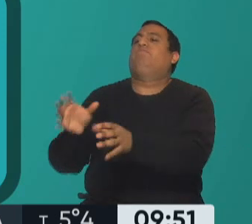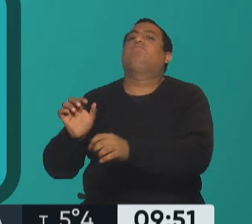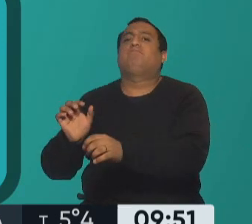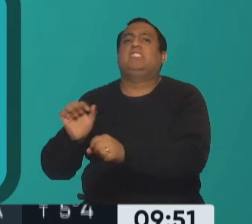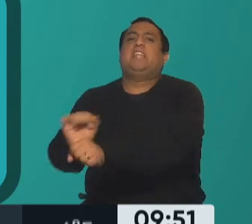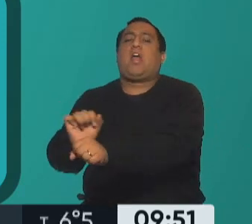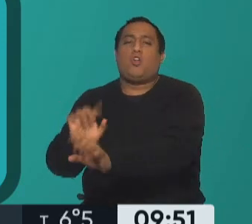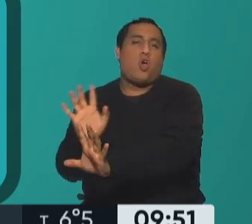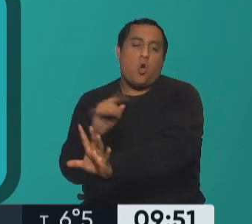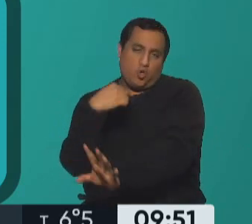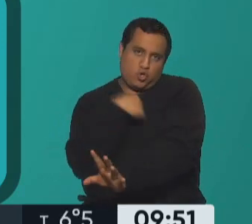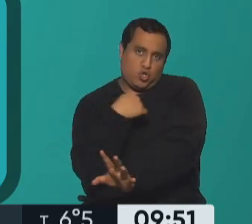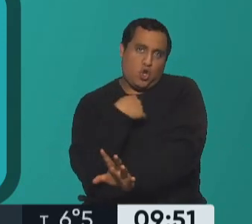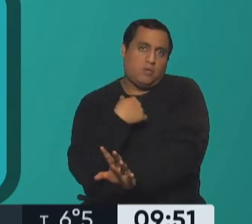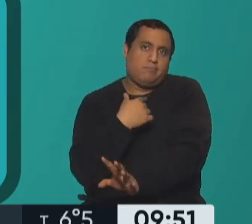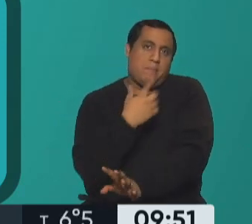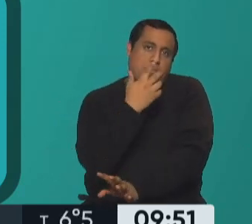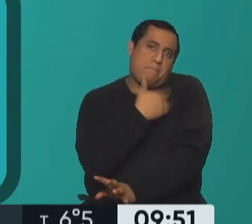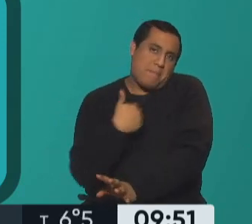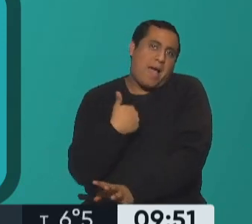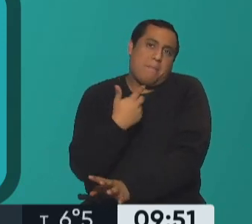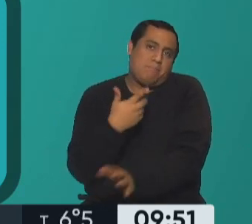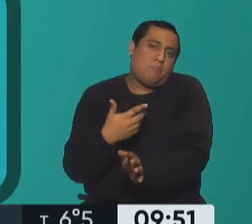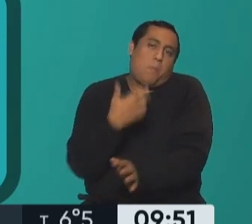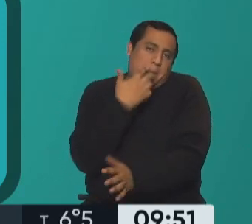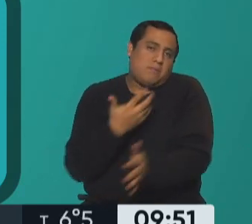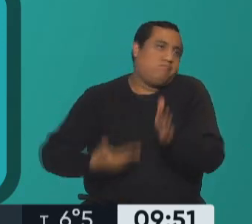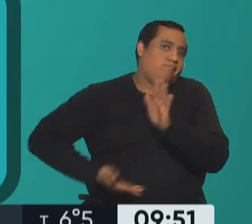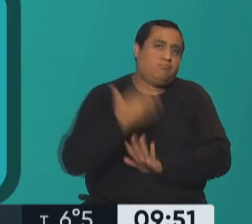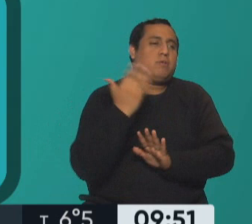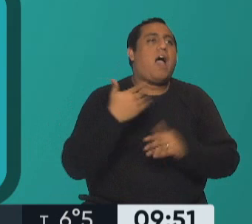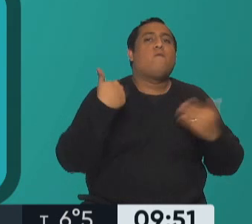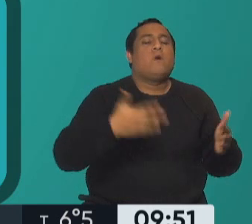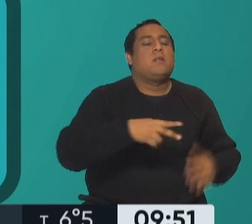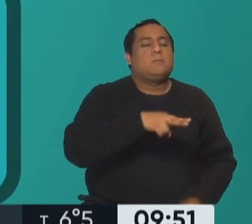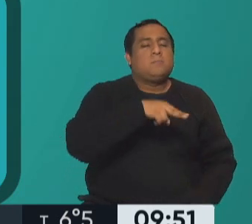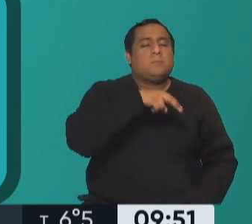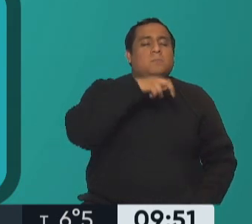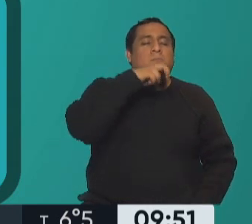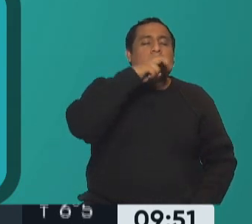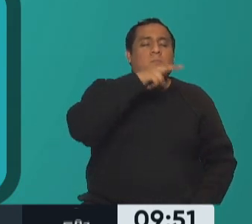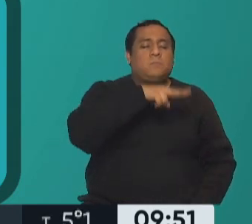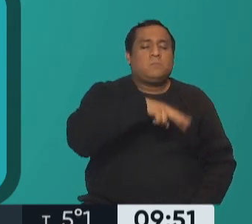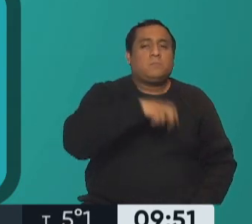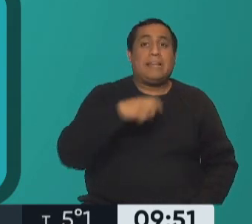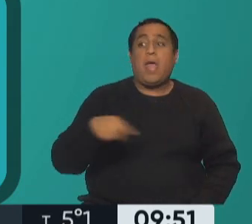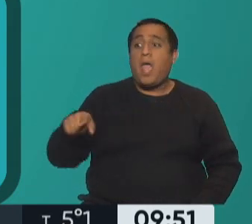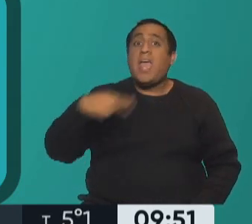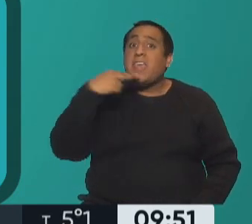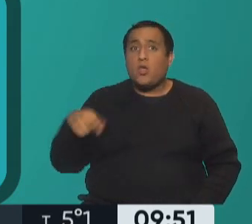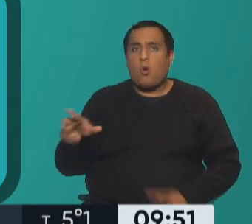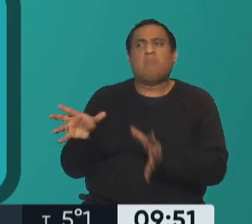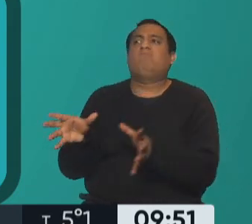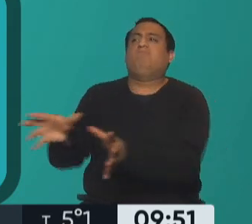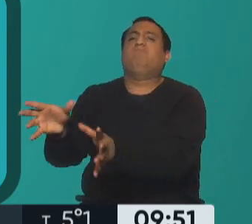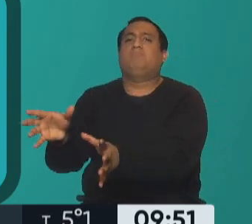ir a darme vuelta a la manzana salir al jardín un ratito respirar hondo o sea alejarme yo no alejar el chico además